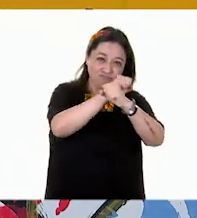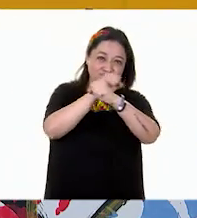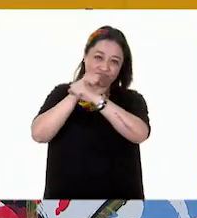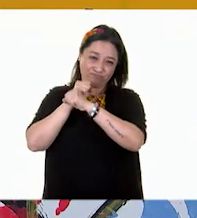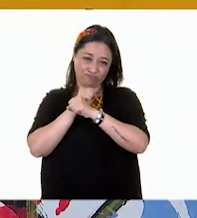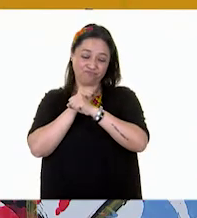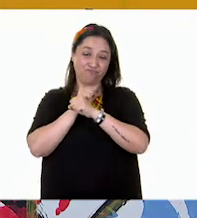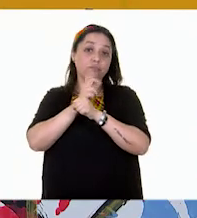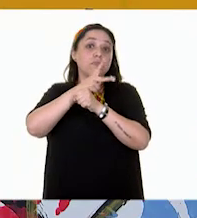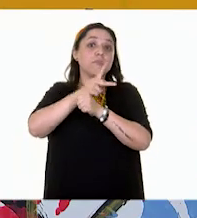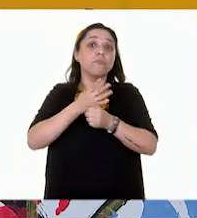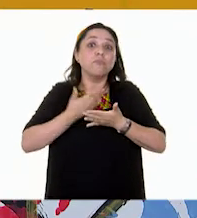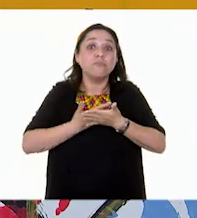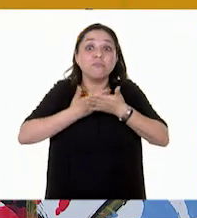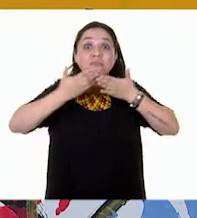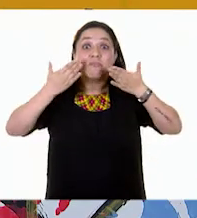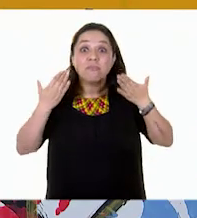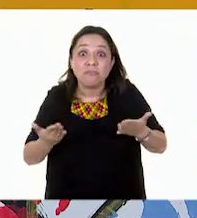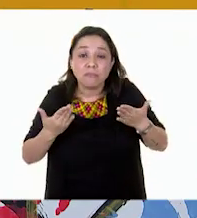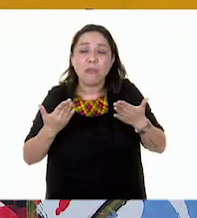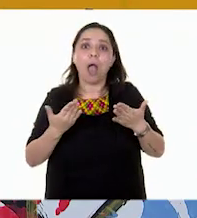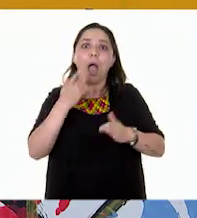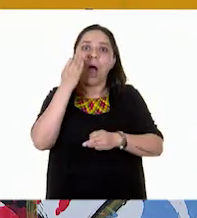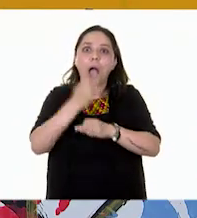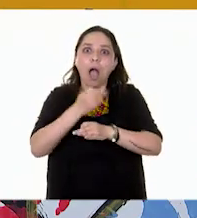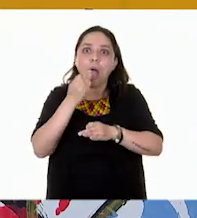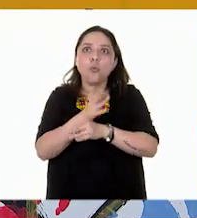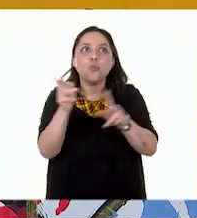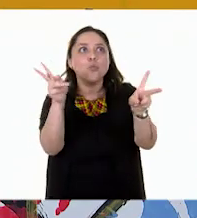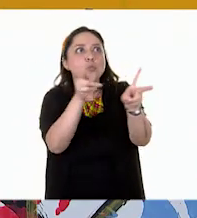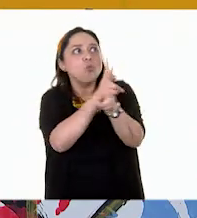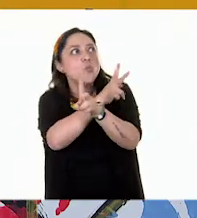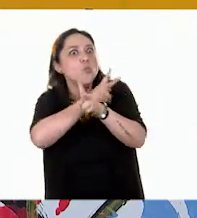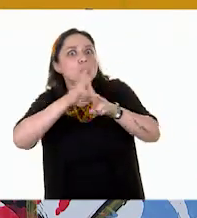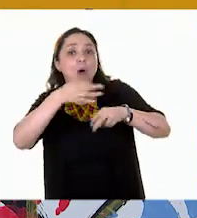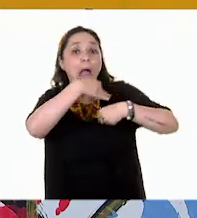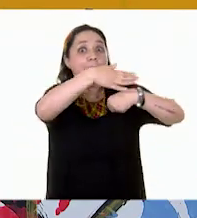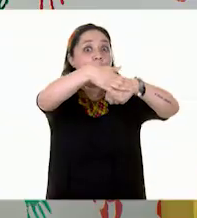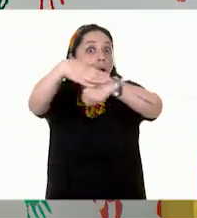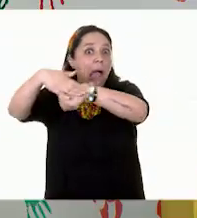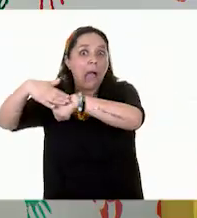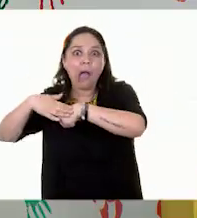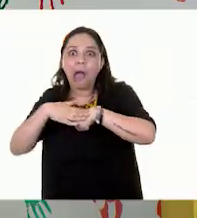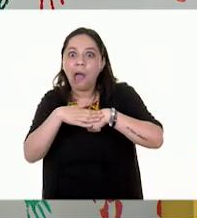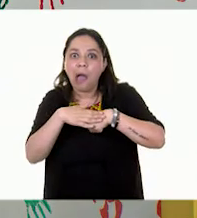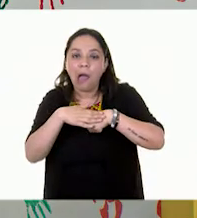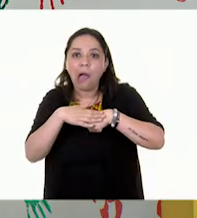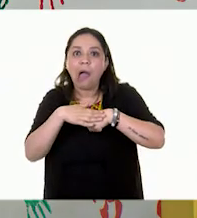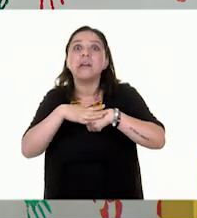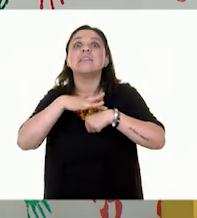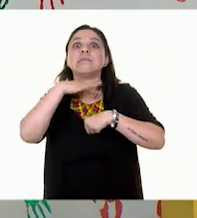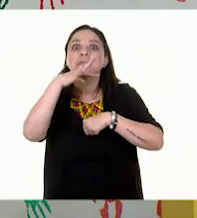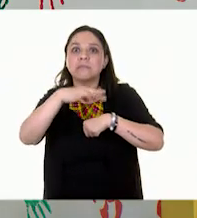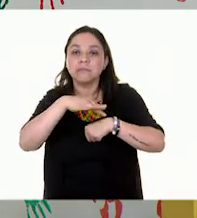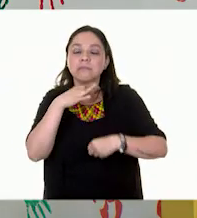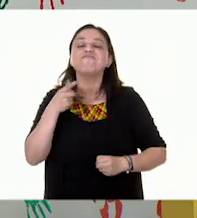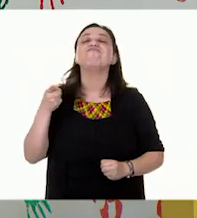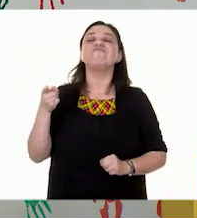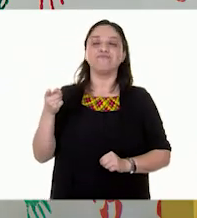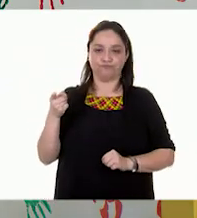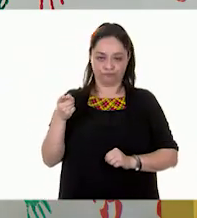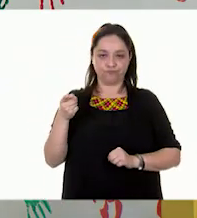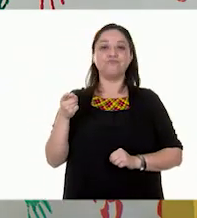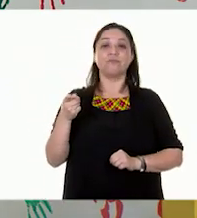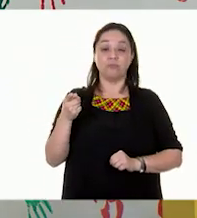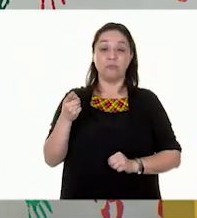hay contingencia ambiental. Así es, Gloria. Desafortunadamente, este problema